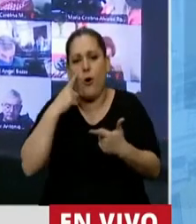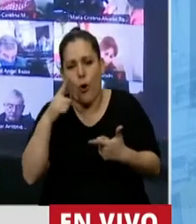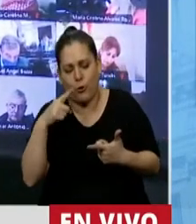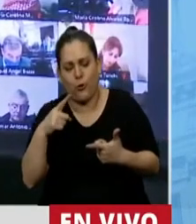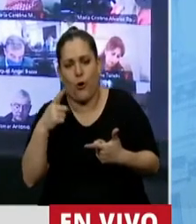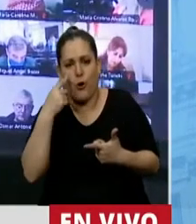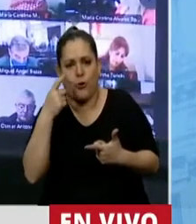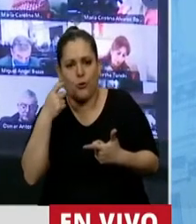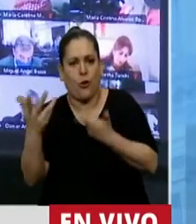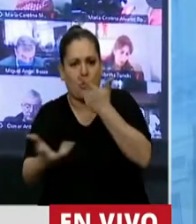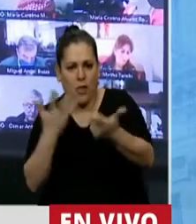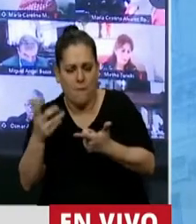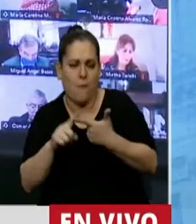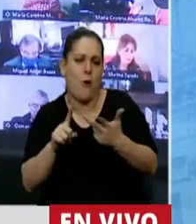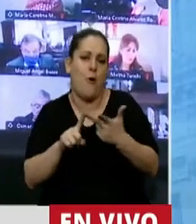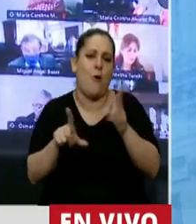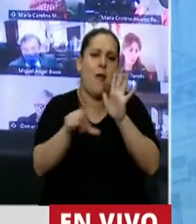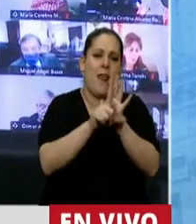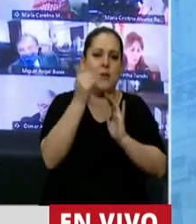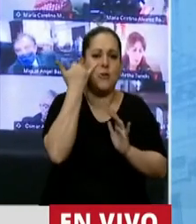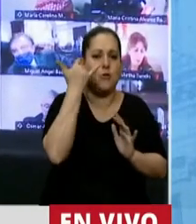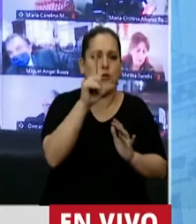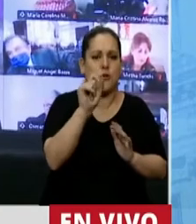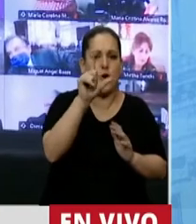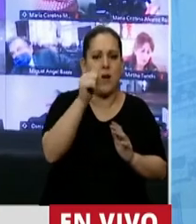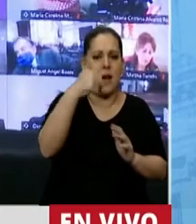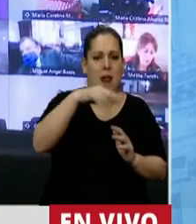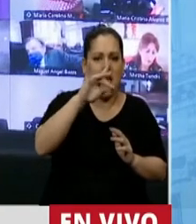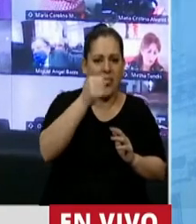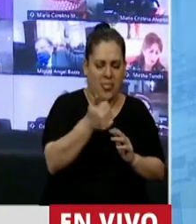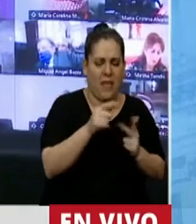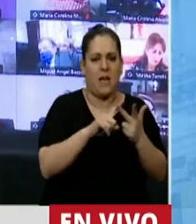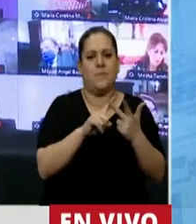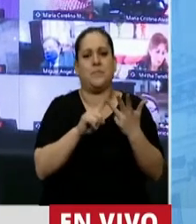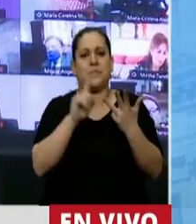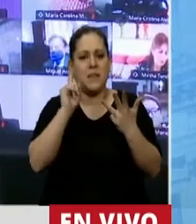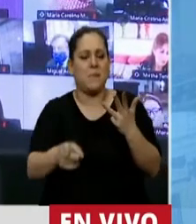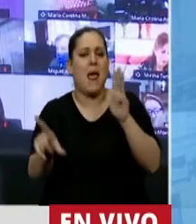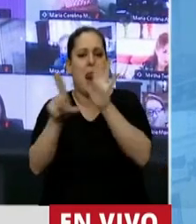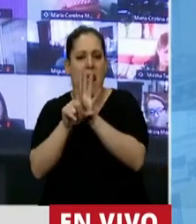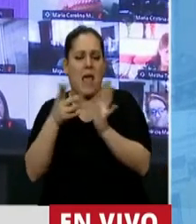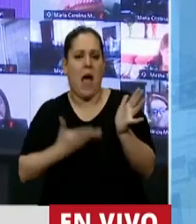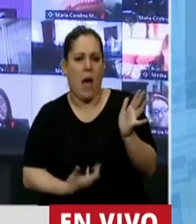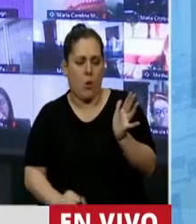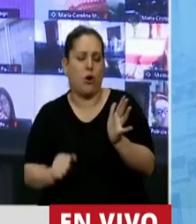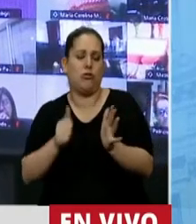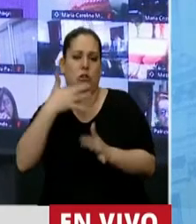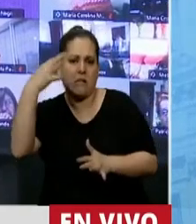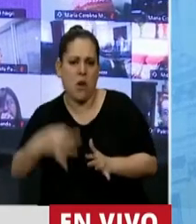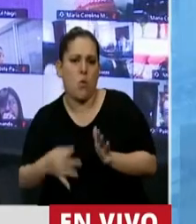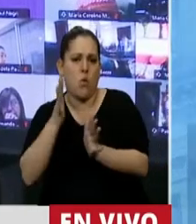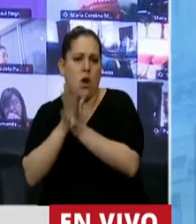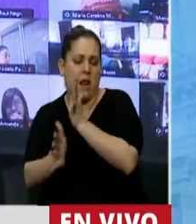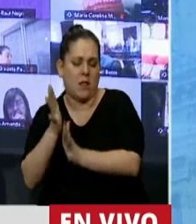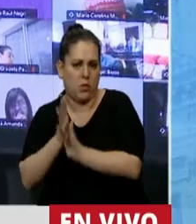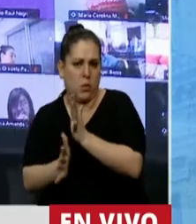la Ley Yolanda, de que haya llegado a este Parlamento la discusión de la ley del aborto legal seguro y gratuito. Y nos parece